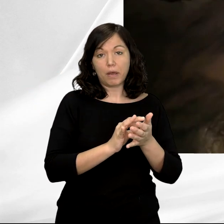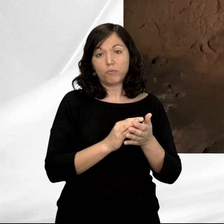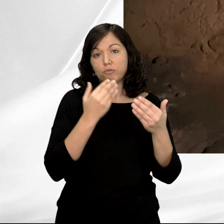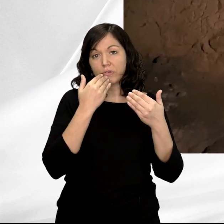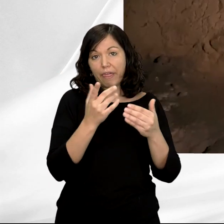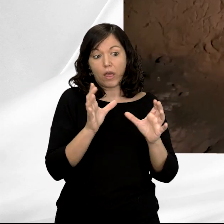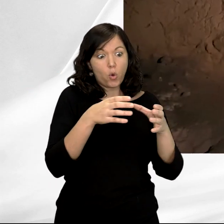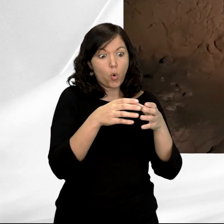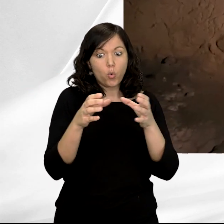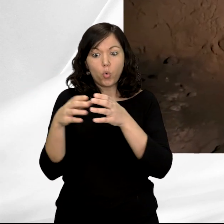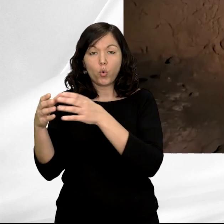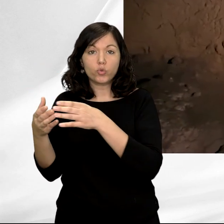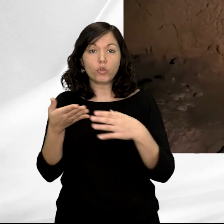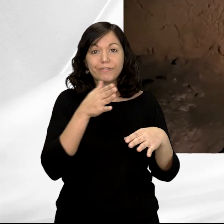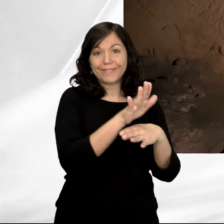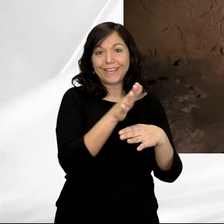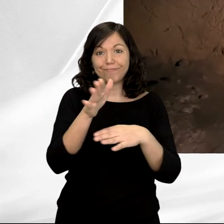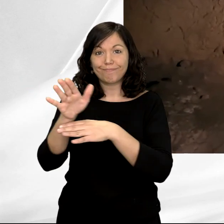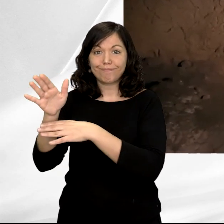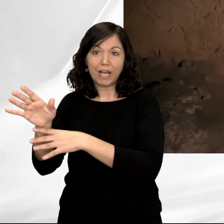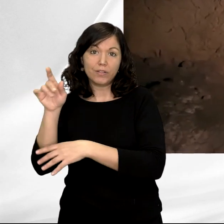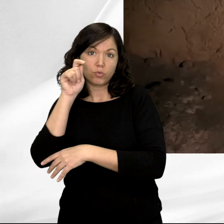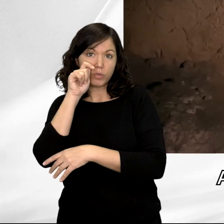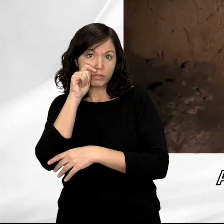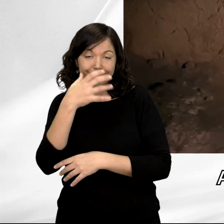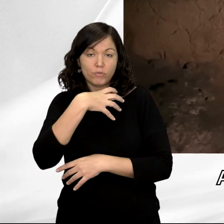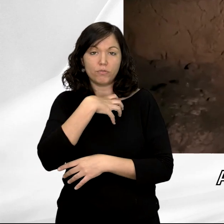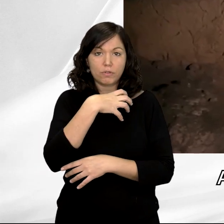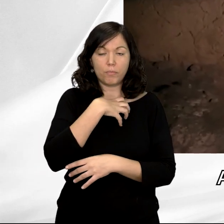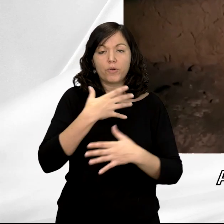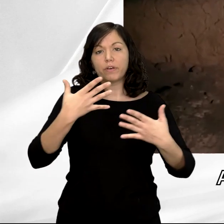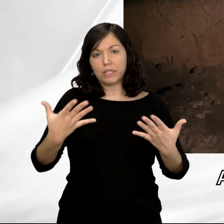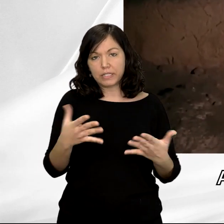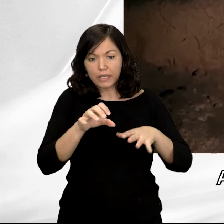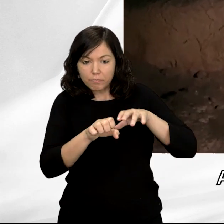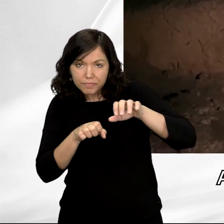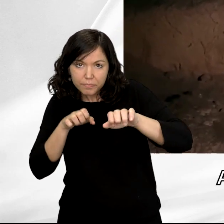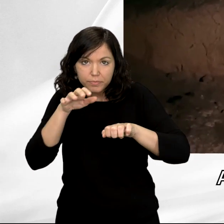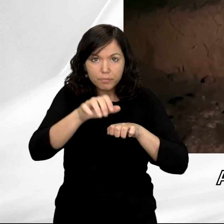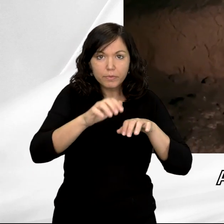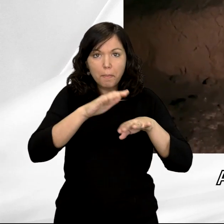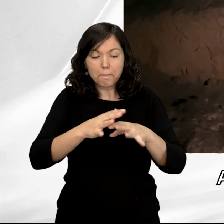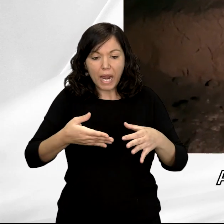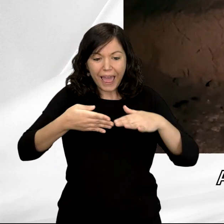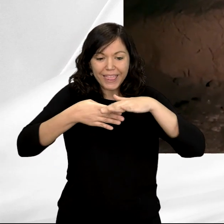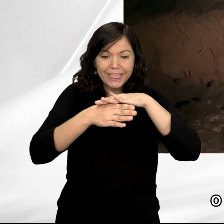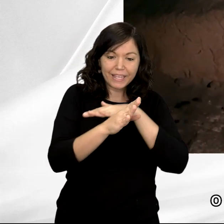conjuntos que no se pueden mostrar en la visita turística, así que nos arrastraremos por este agujero para entrar y reconocer o intentar